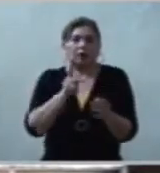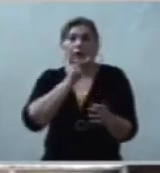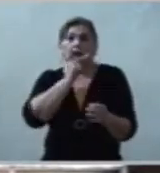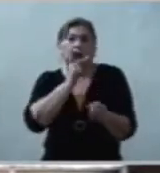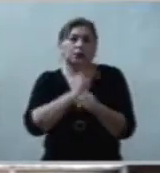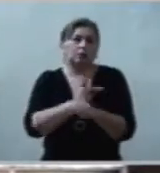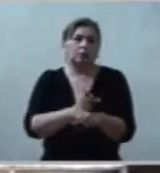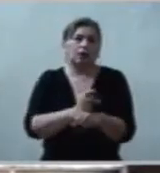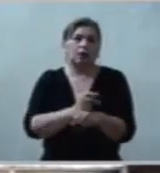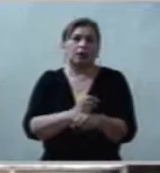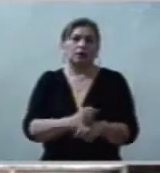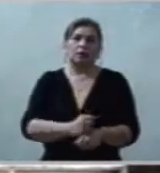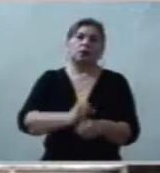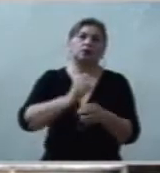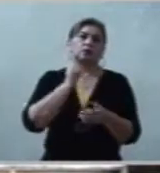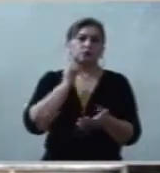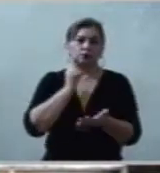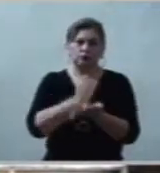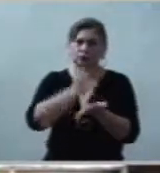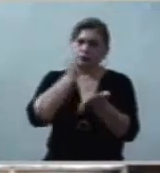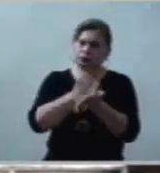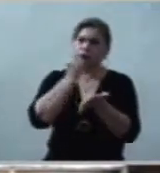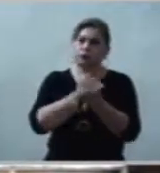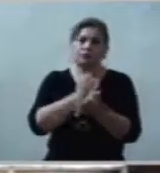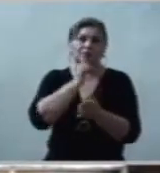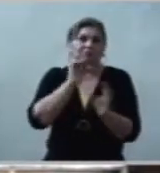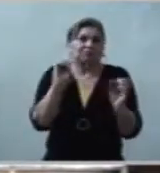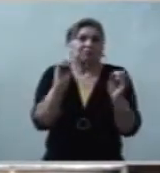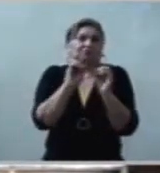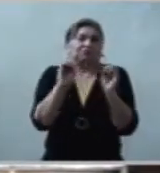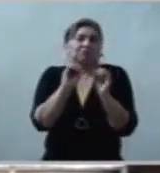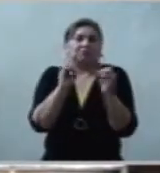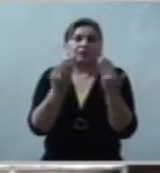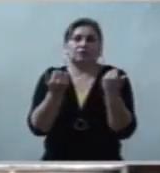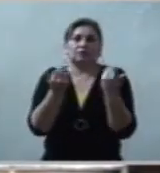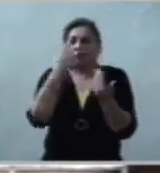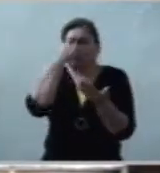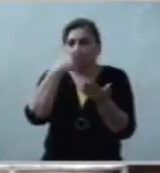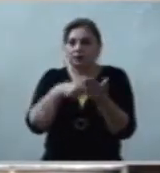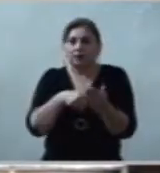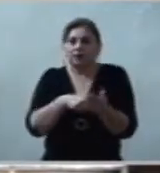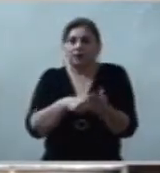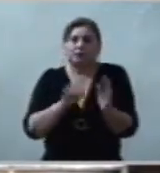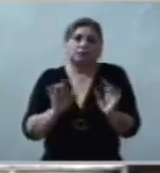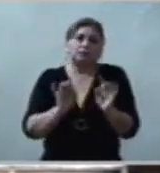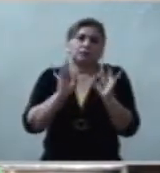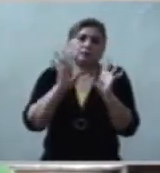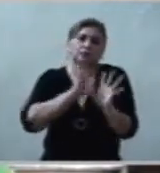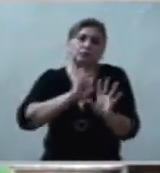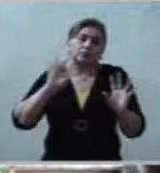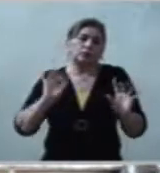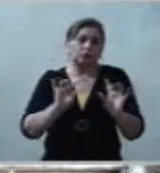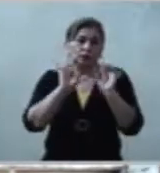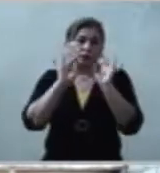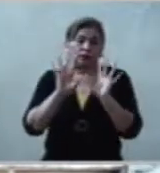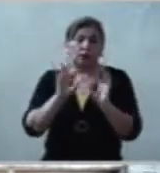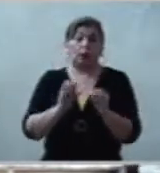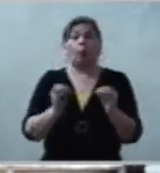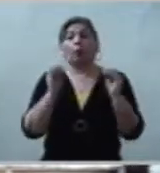acto de fe. Por mucho que, un predicador, hable bien,